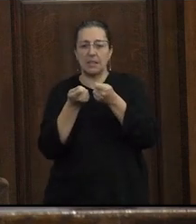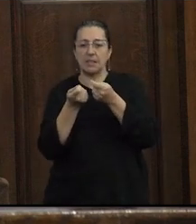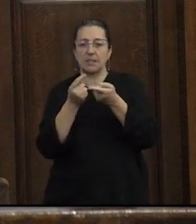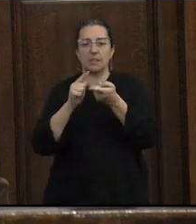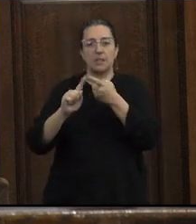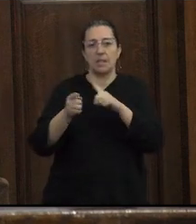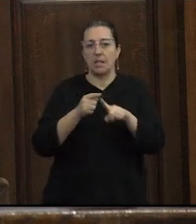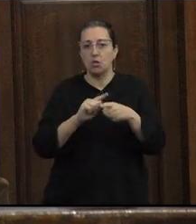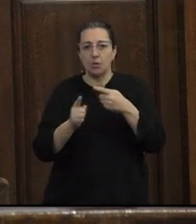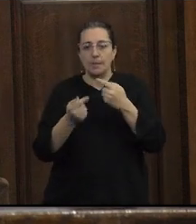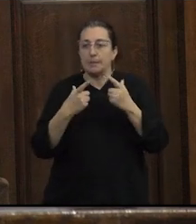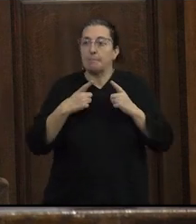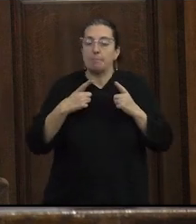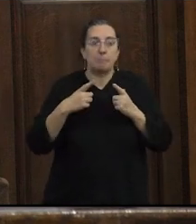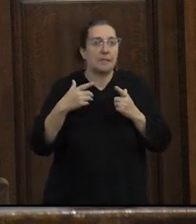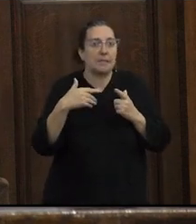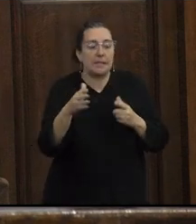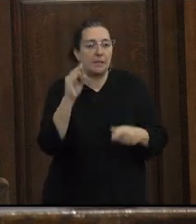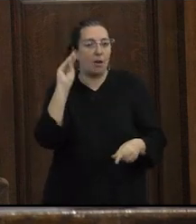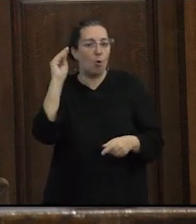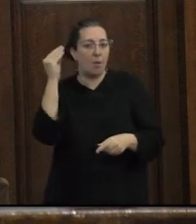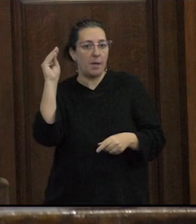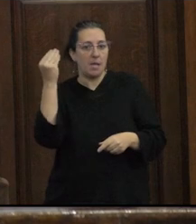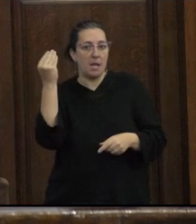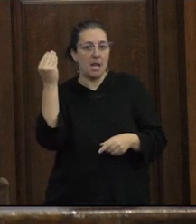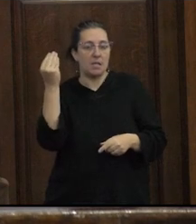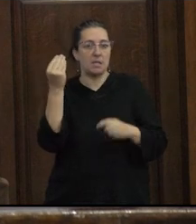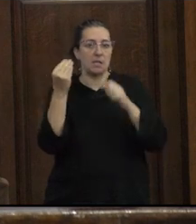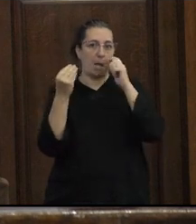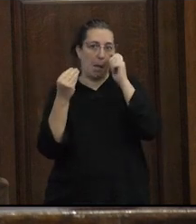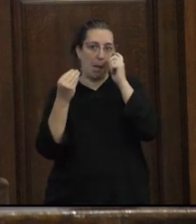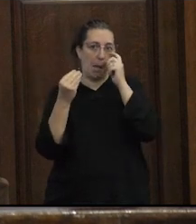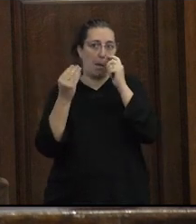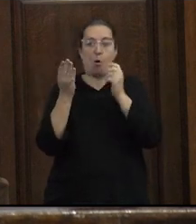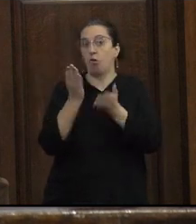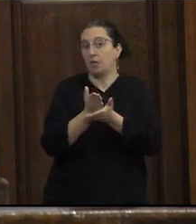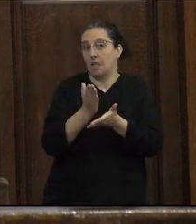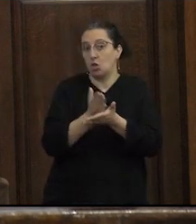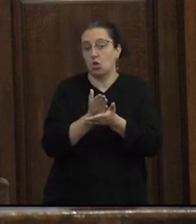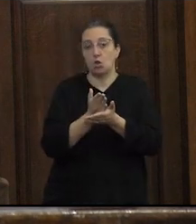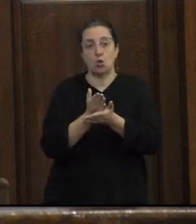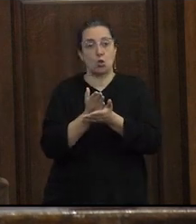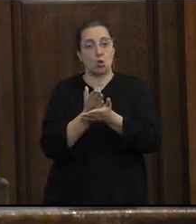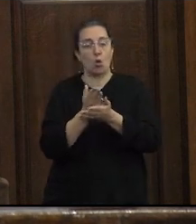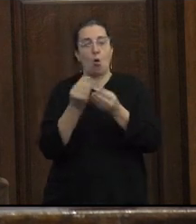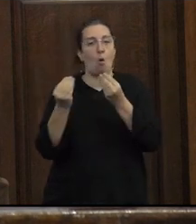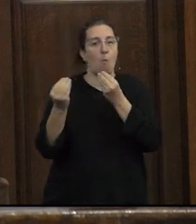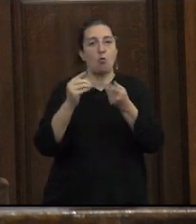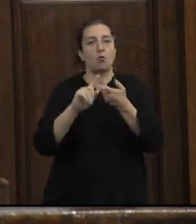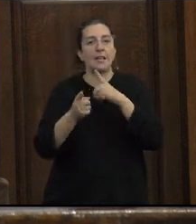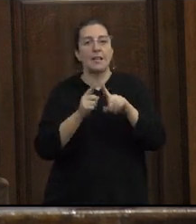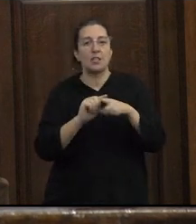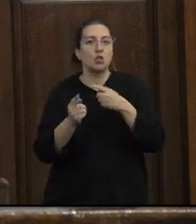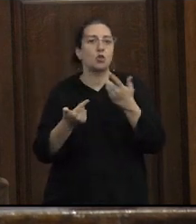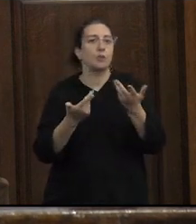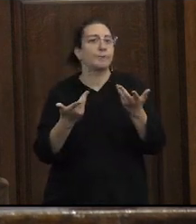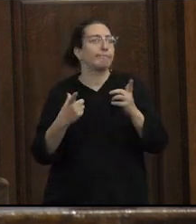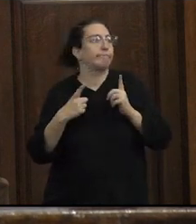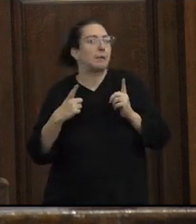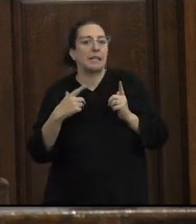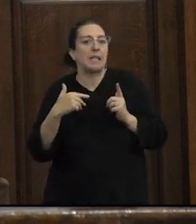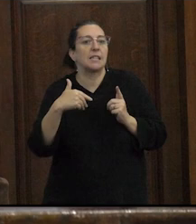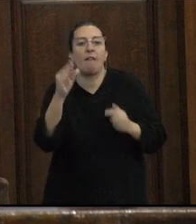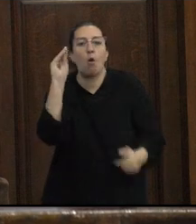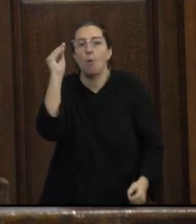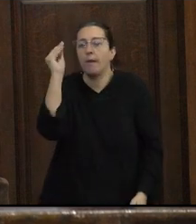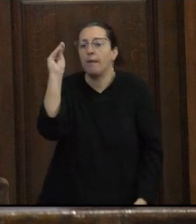las expectativas juveniles respecto a derechos cómo se relacionan a su vez las expectativas